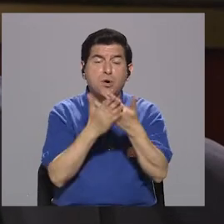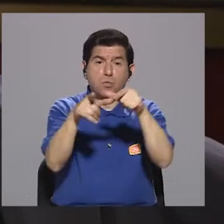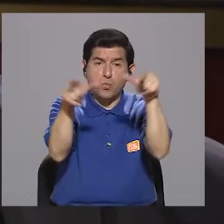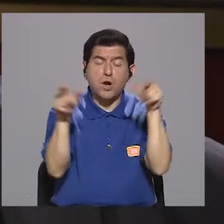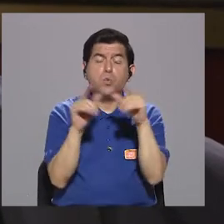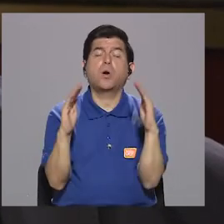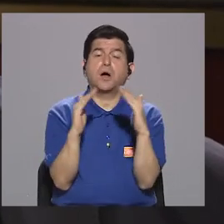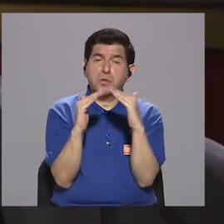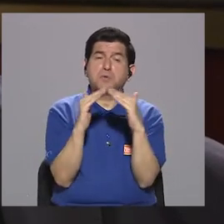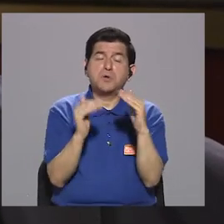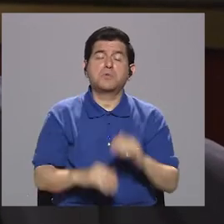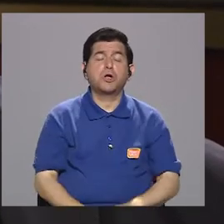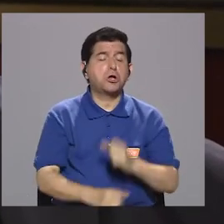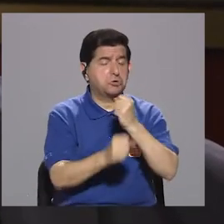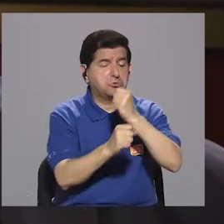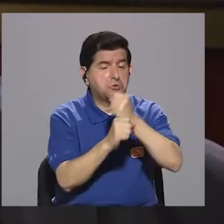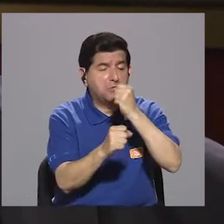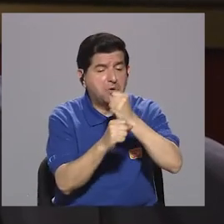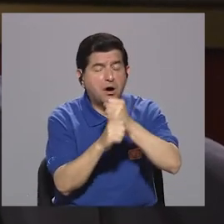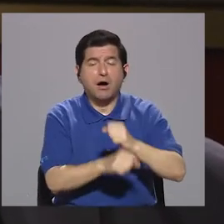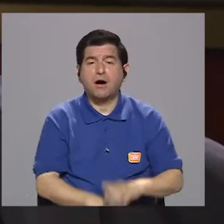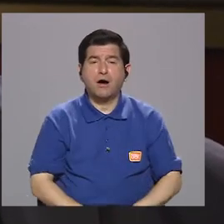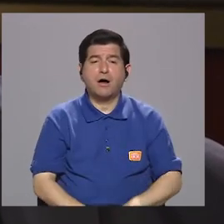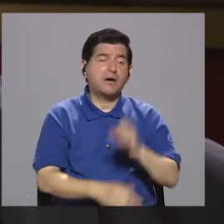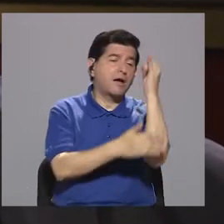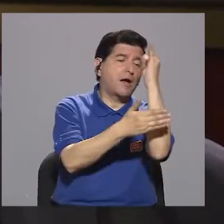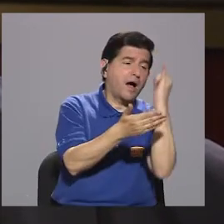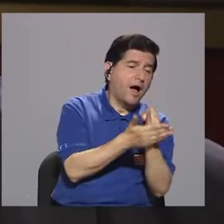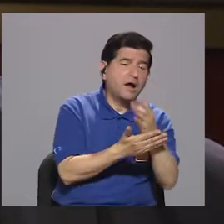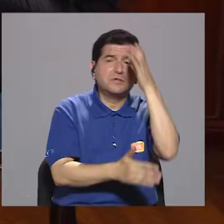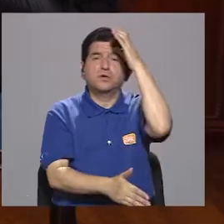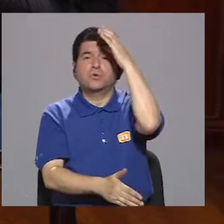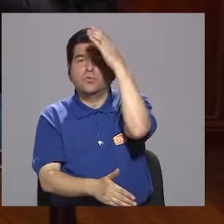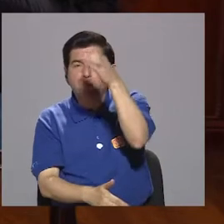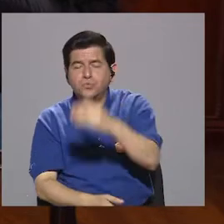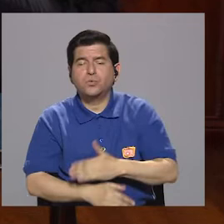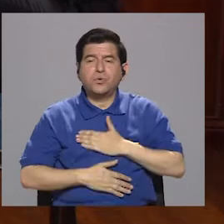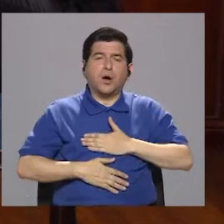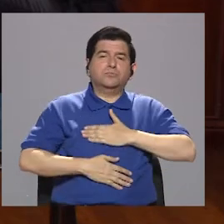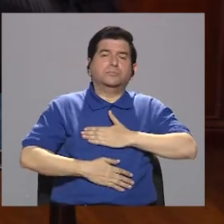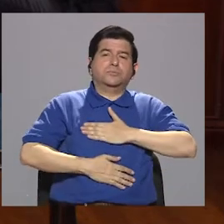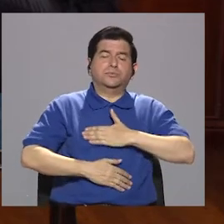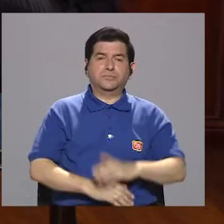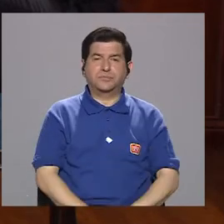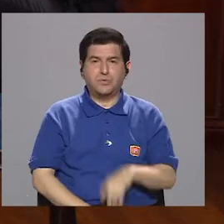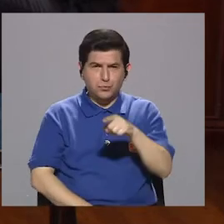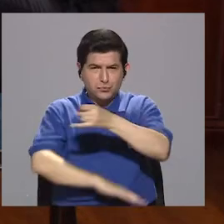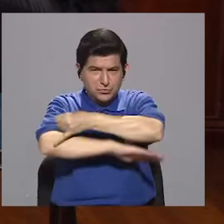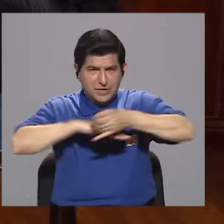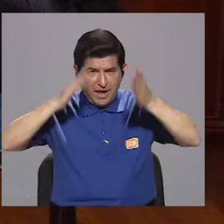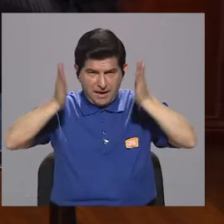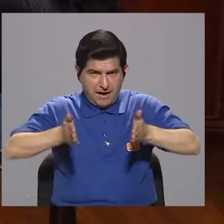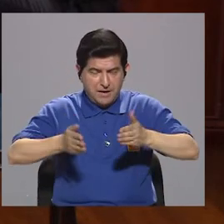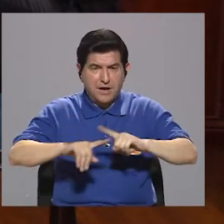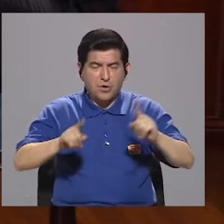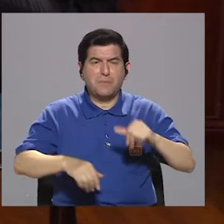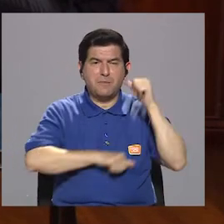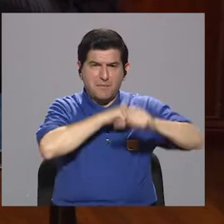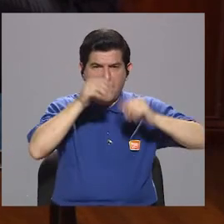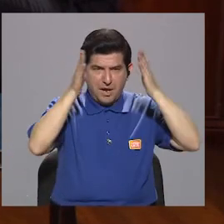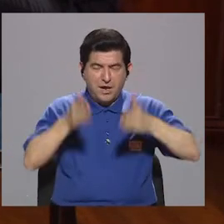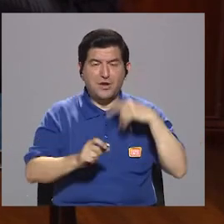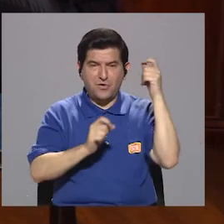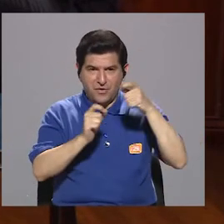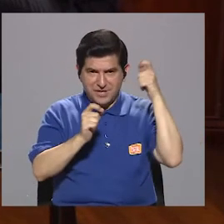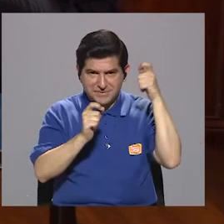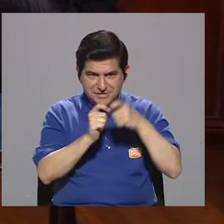destino para vivir, para trabajar, para el arte, para la cultura, para el entretenimiento. es un ingeniero, pero los antropólogos